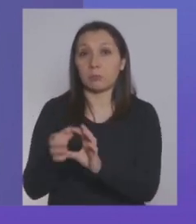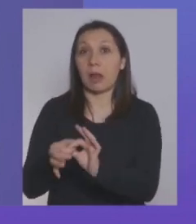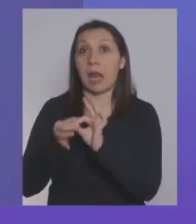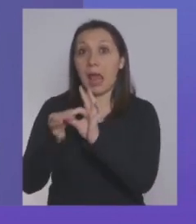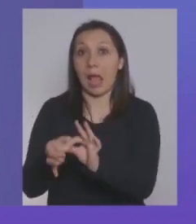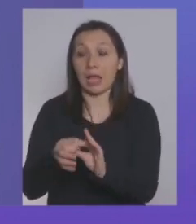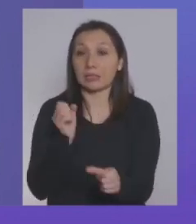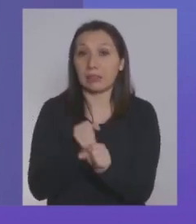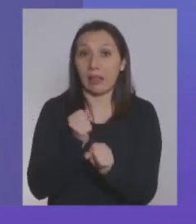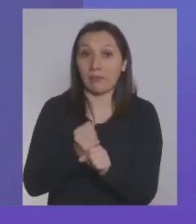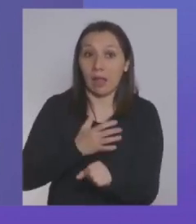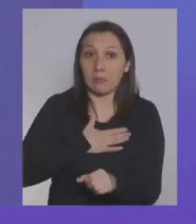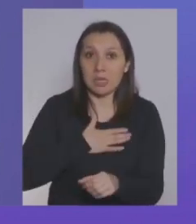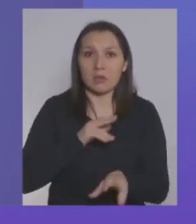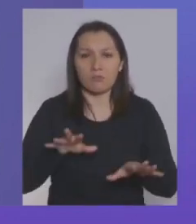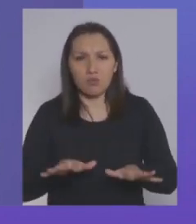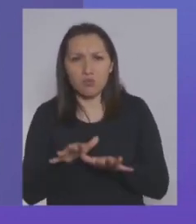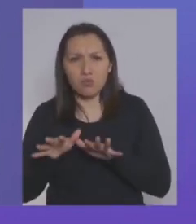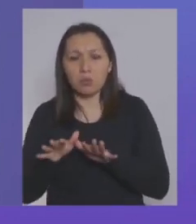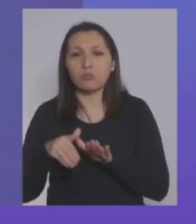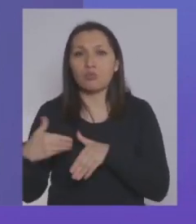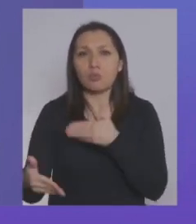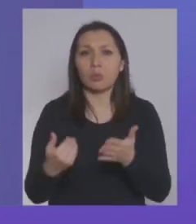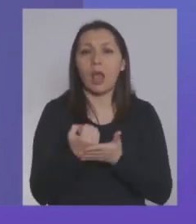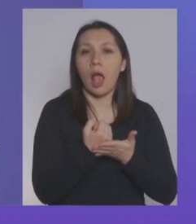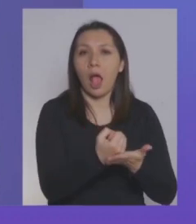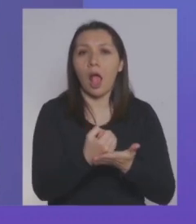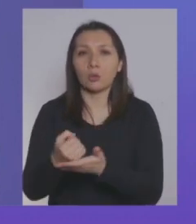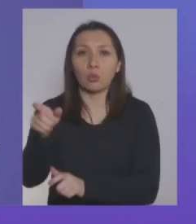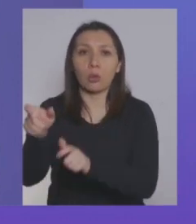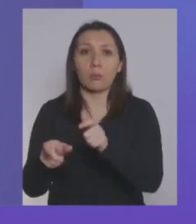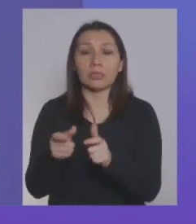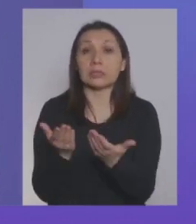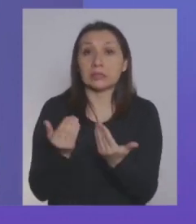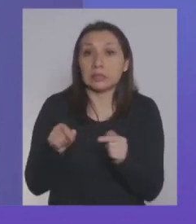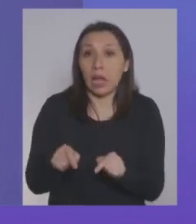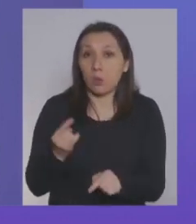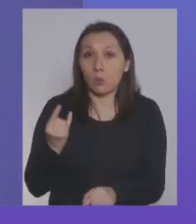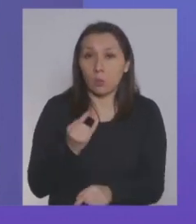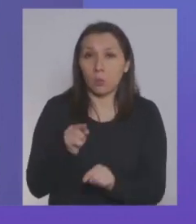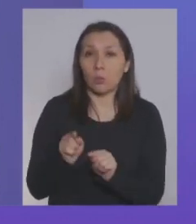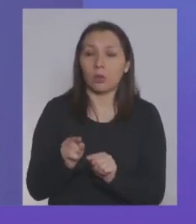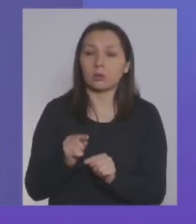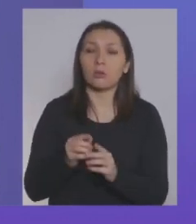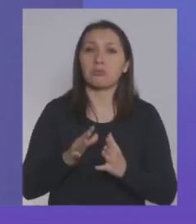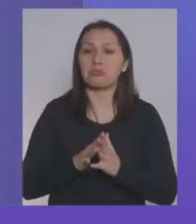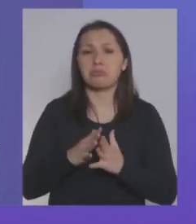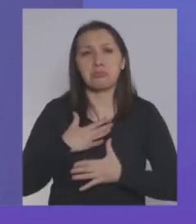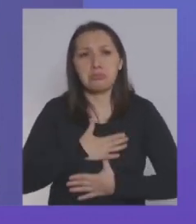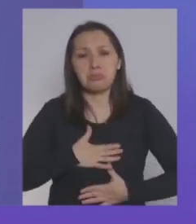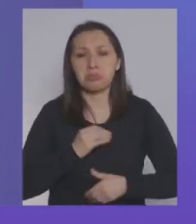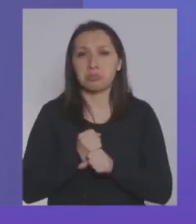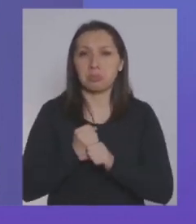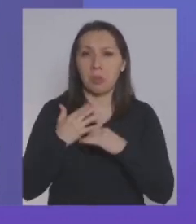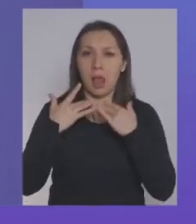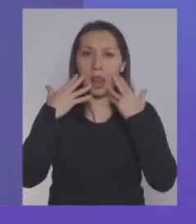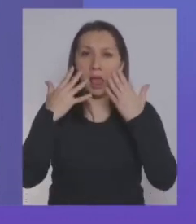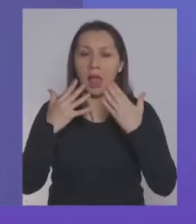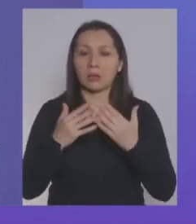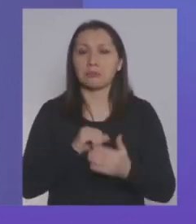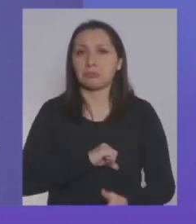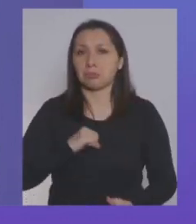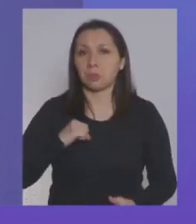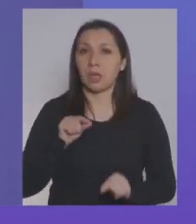uno, gracias a la pega de uno, uno está generando una ayuda a personas que lo necesitan, hacemos esto con mucha alegría y